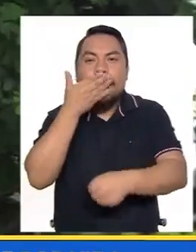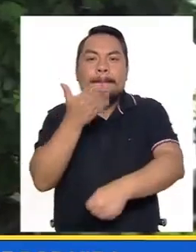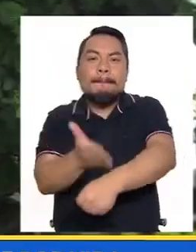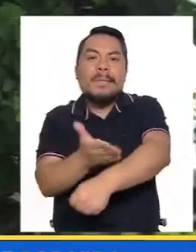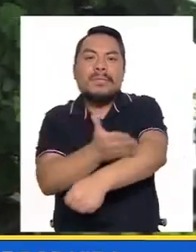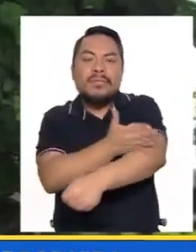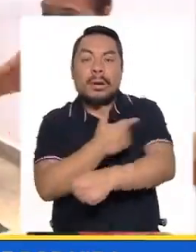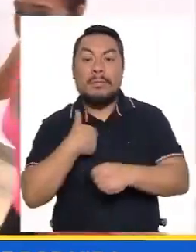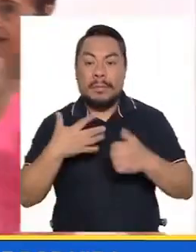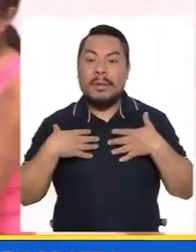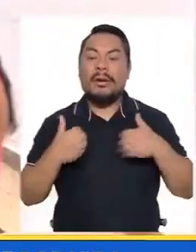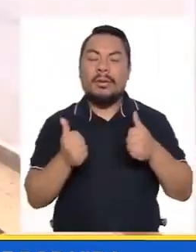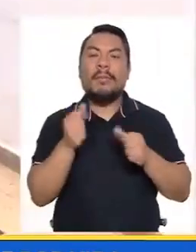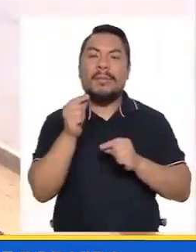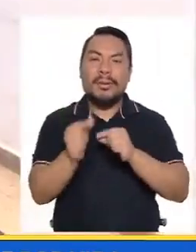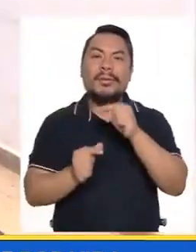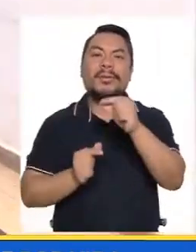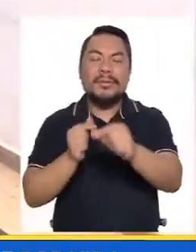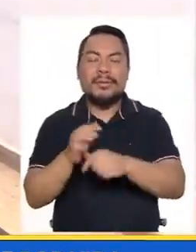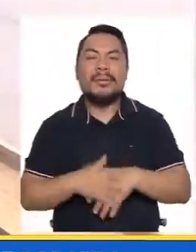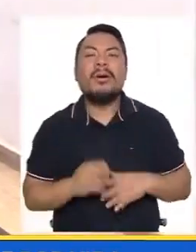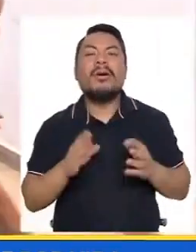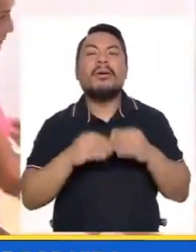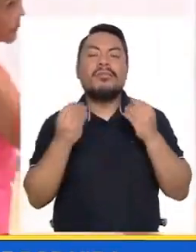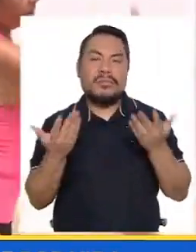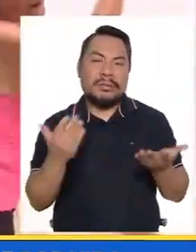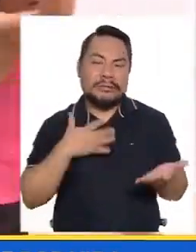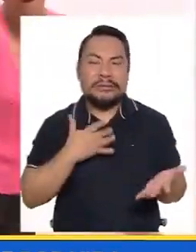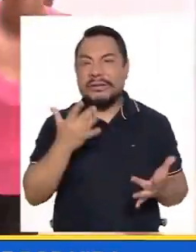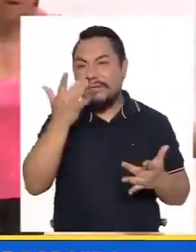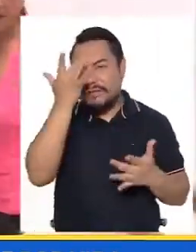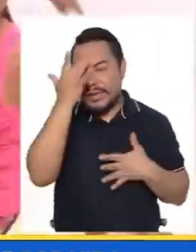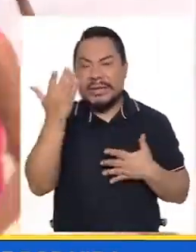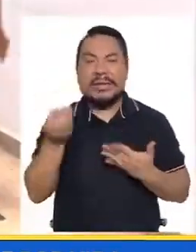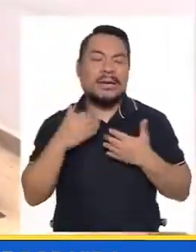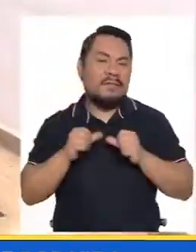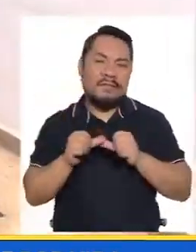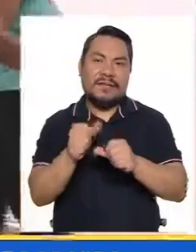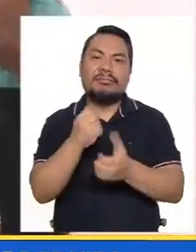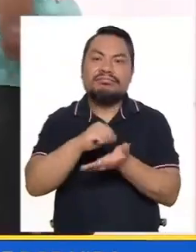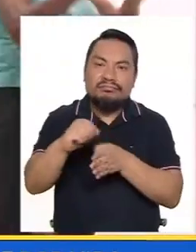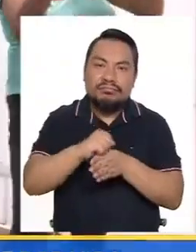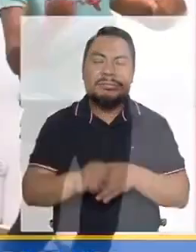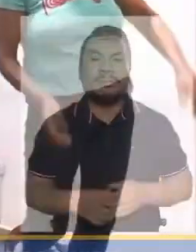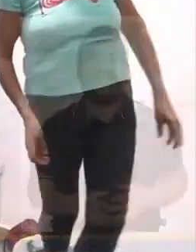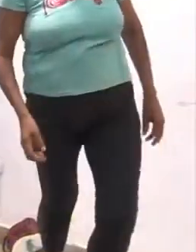mejorar mi salud, porque estoy con una enfermedad que tengo que llevarlo a por vida.